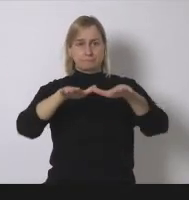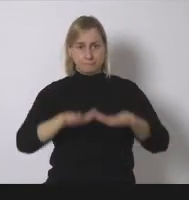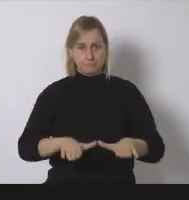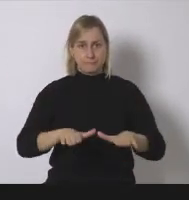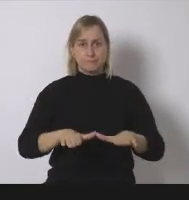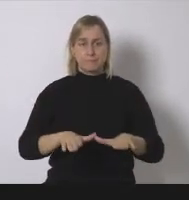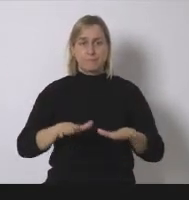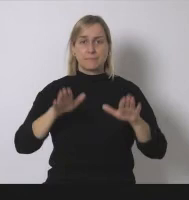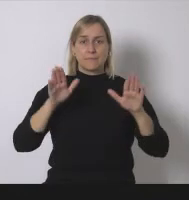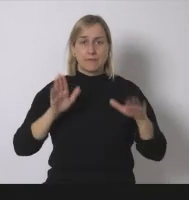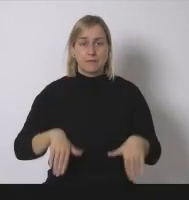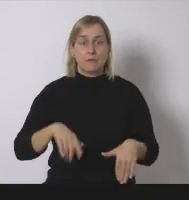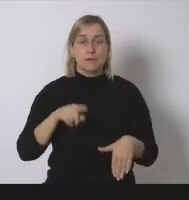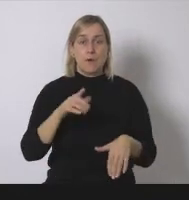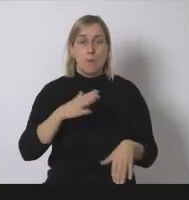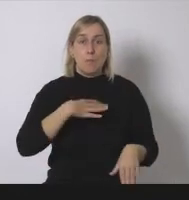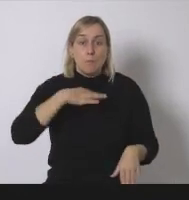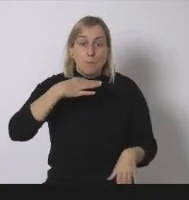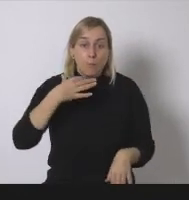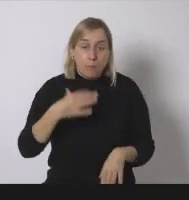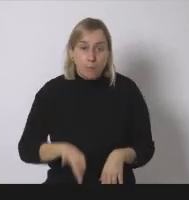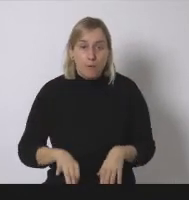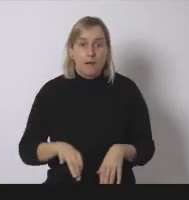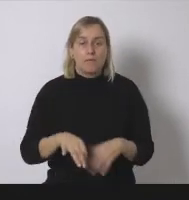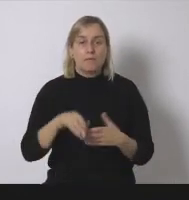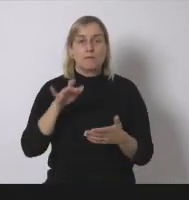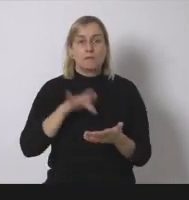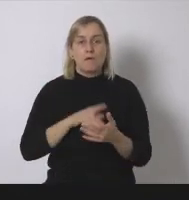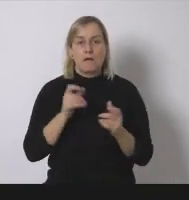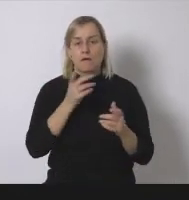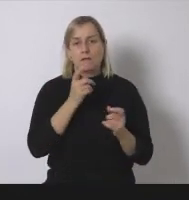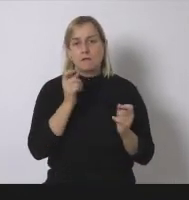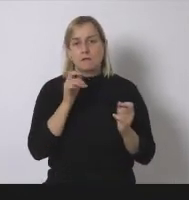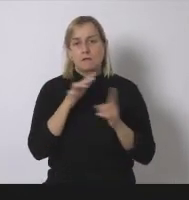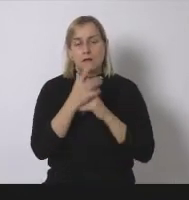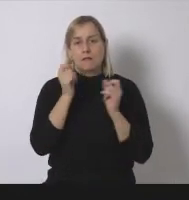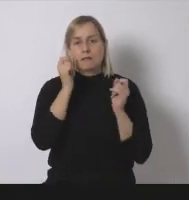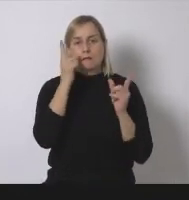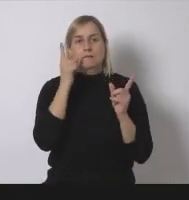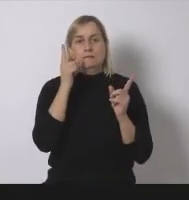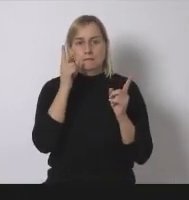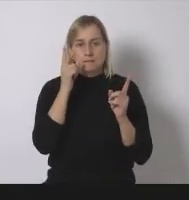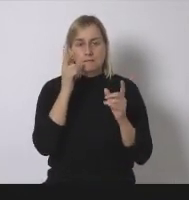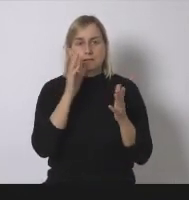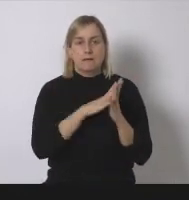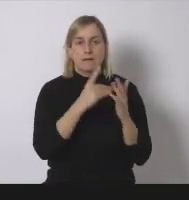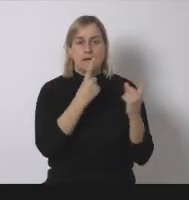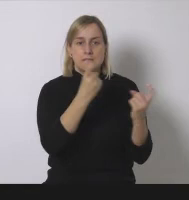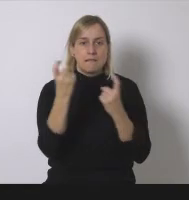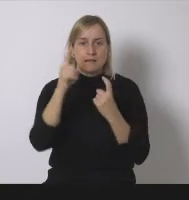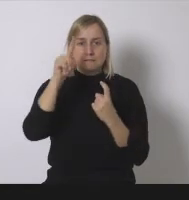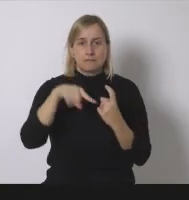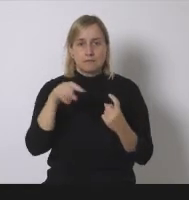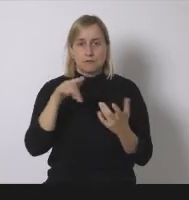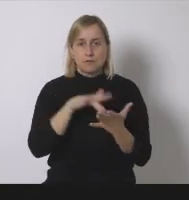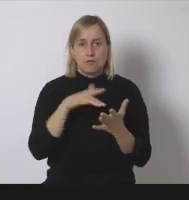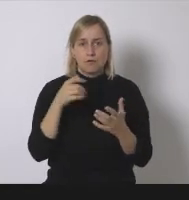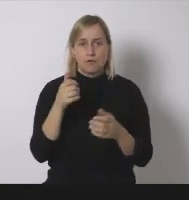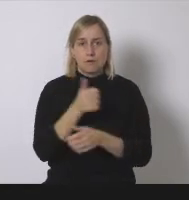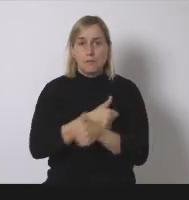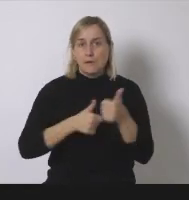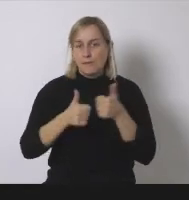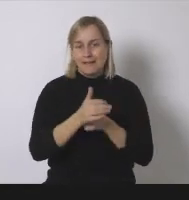son estas prioridades y seguramente son necesidades de salud de cura de las personas dependientes necesidades